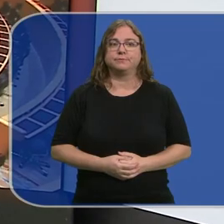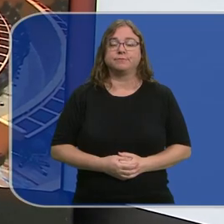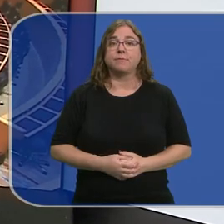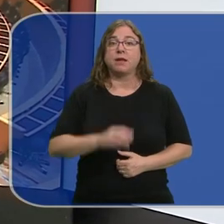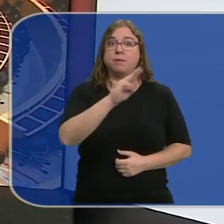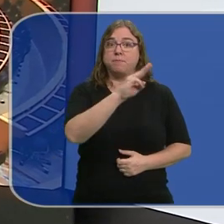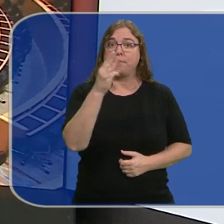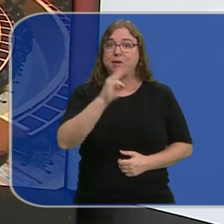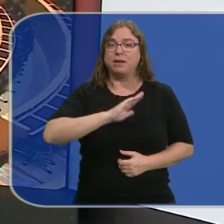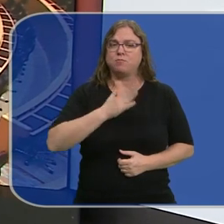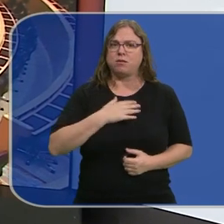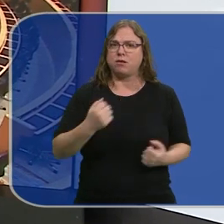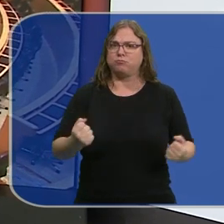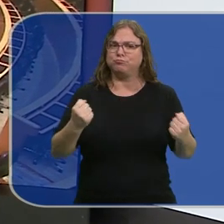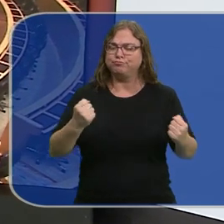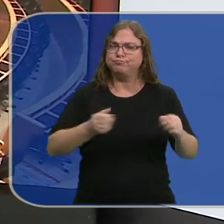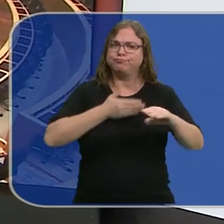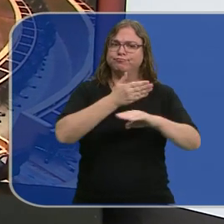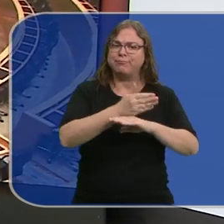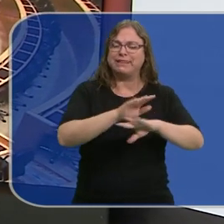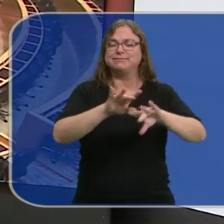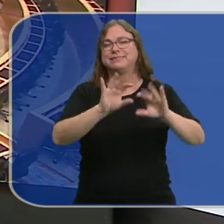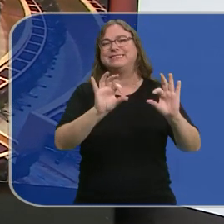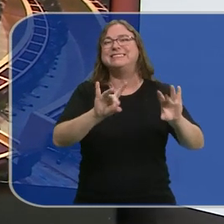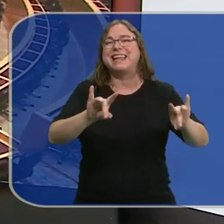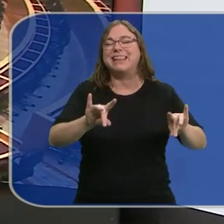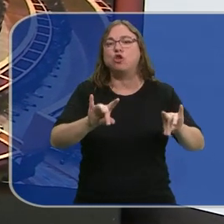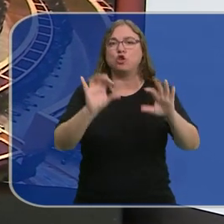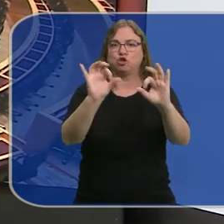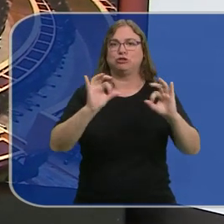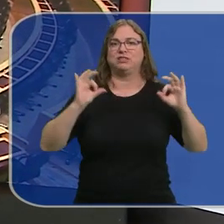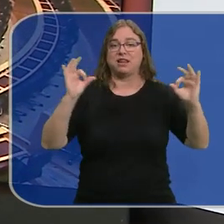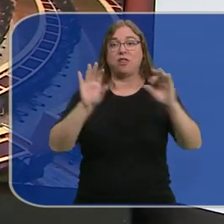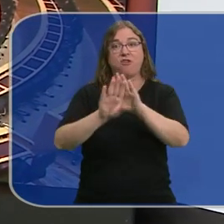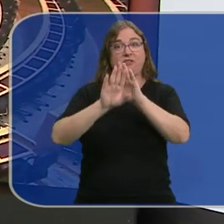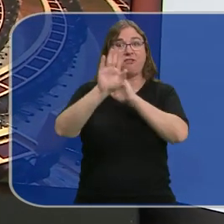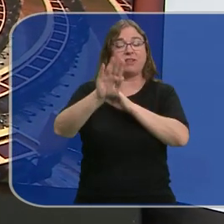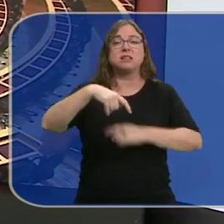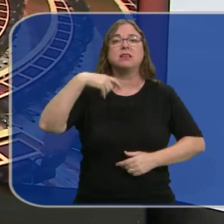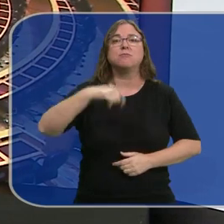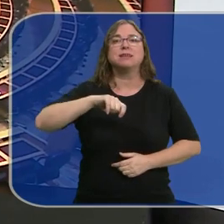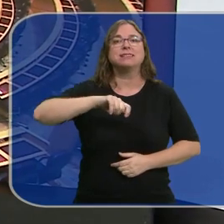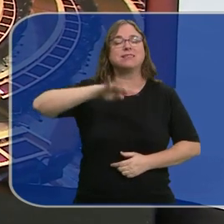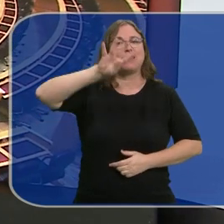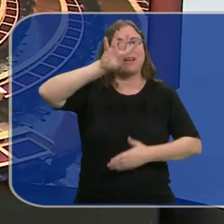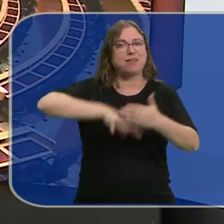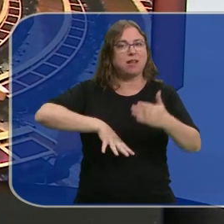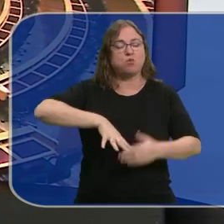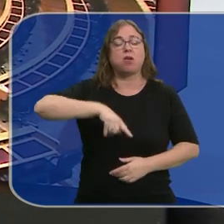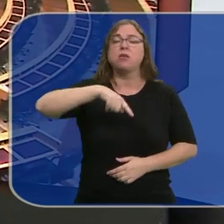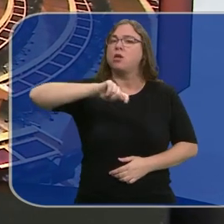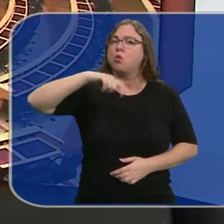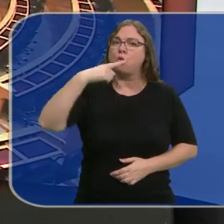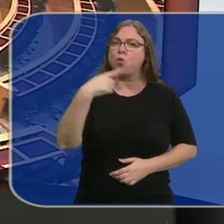El PP sacará mañana músculo territorial en el Senado. Enfrente estará Pere Aragonés. El presidente catalán será la única voz a favor de la amnistía.